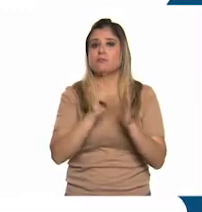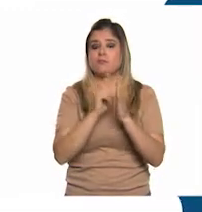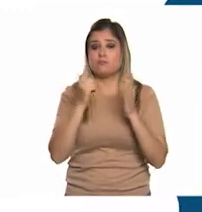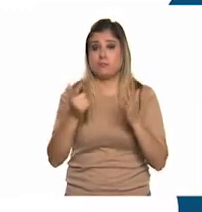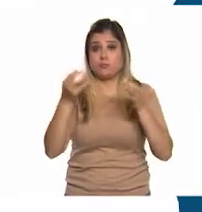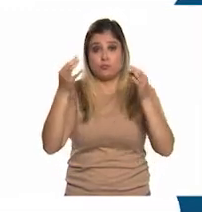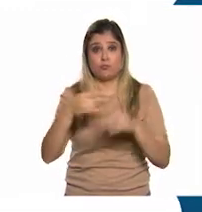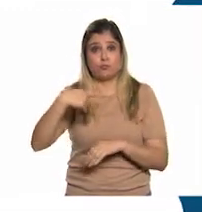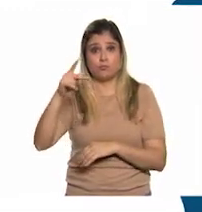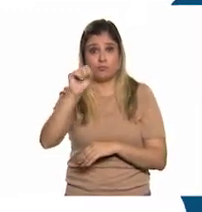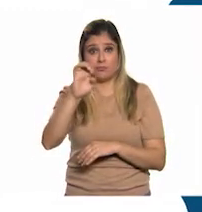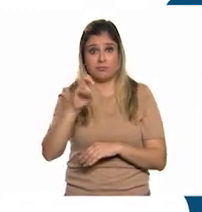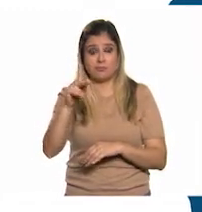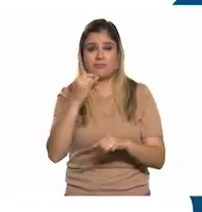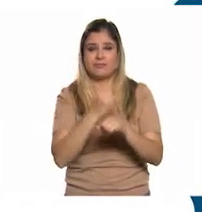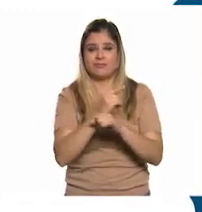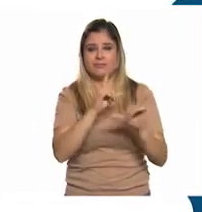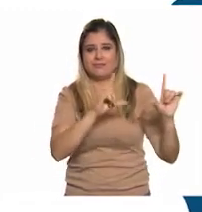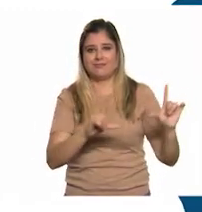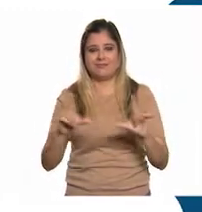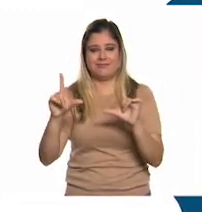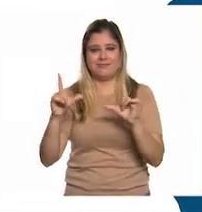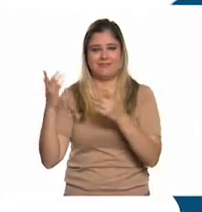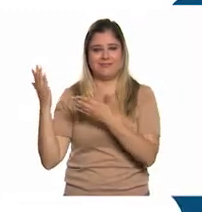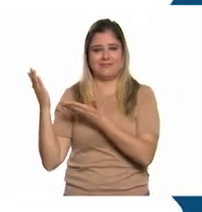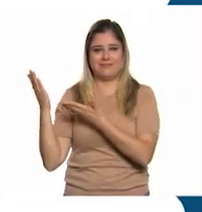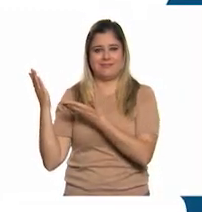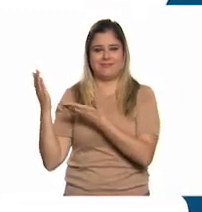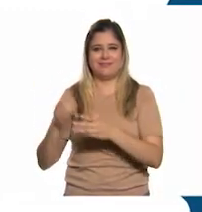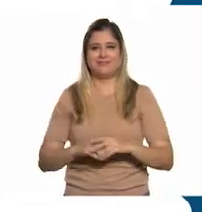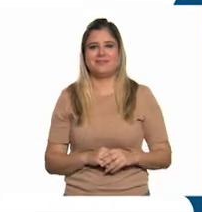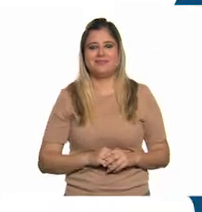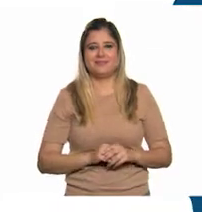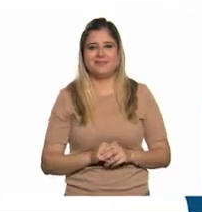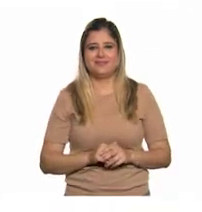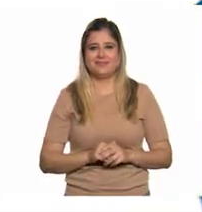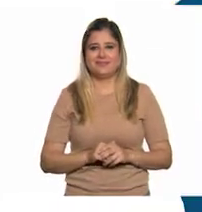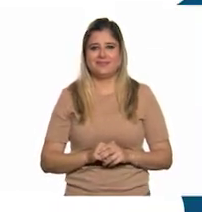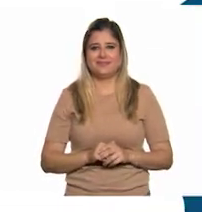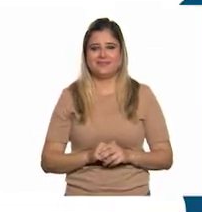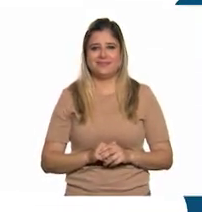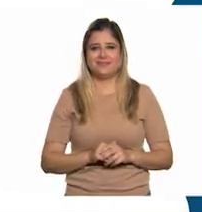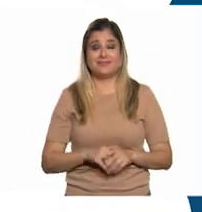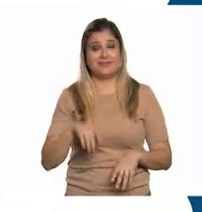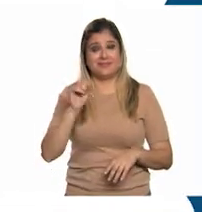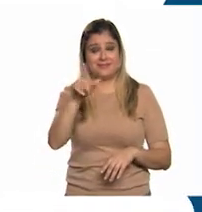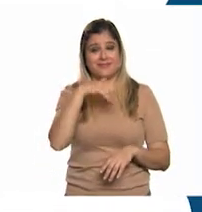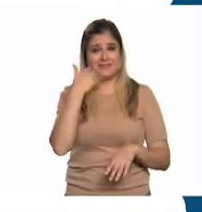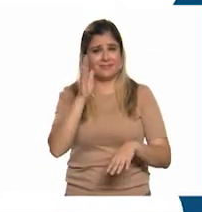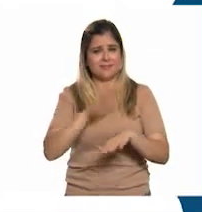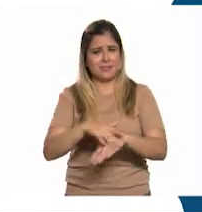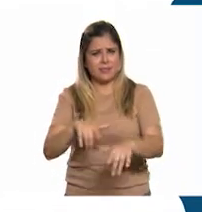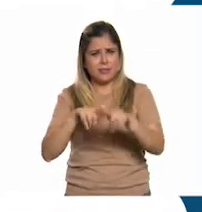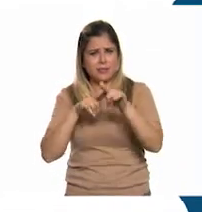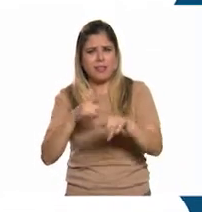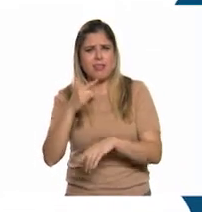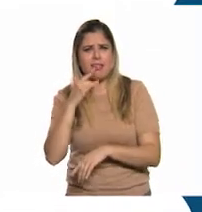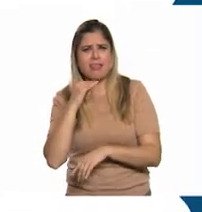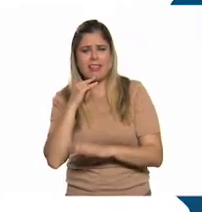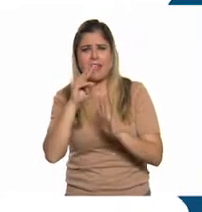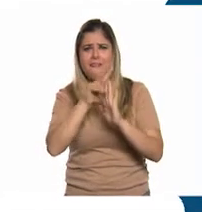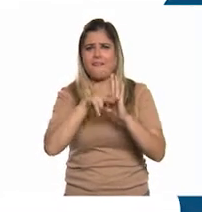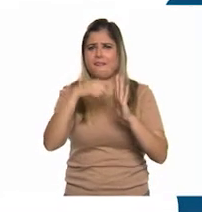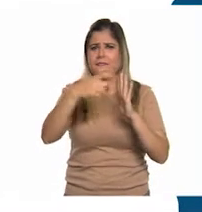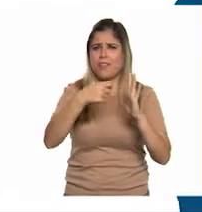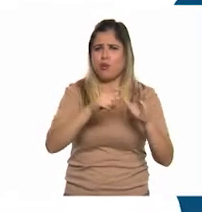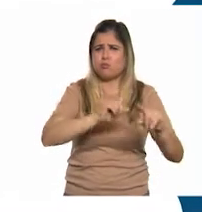página conaliteg.cep.gob.mx si quieres volver a ver los programas de Aprende en Casa